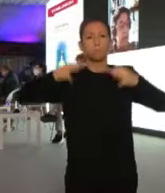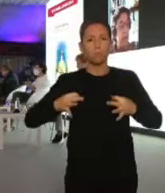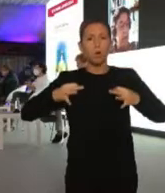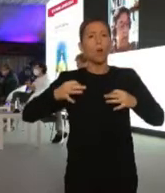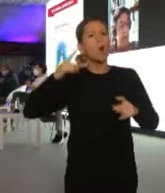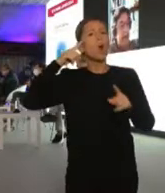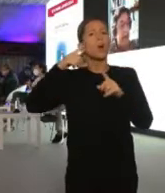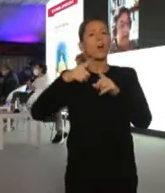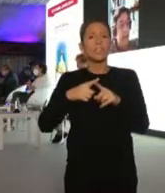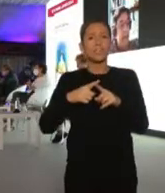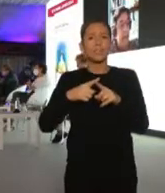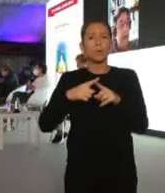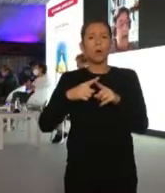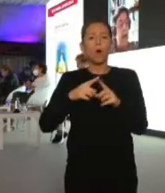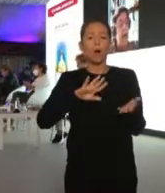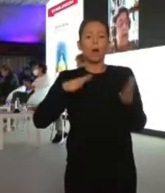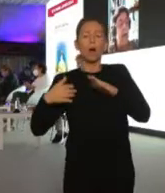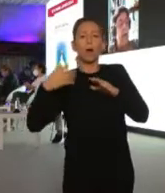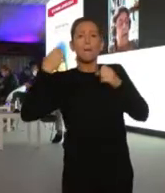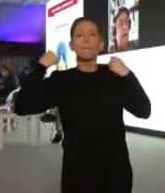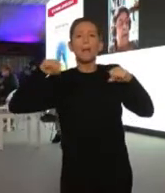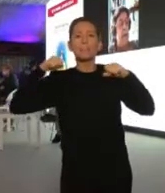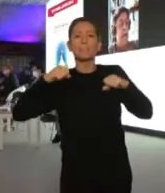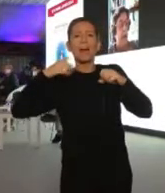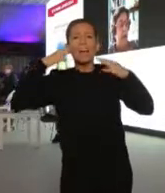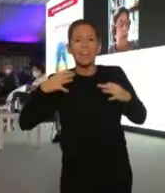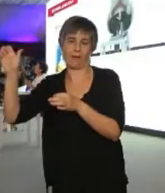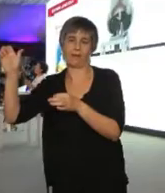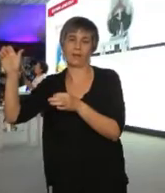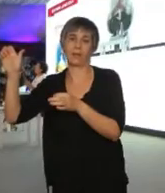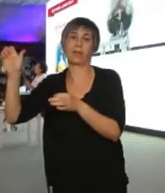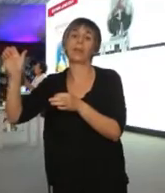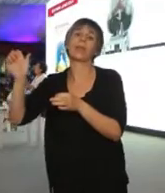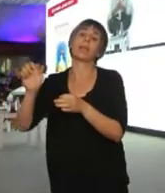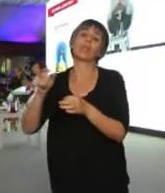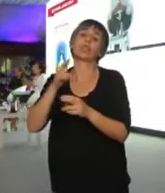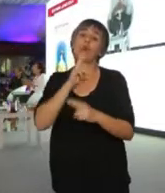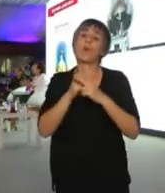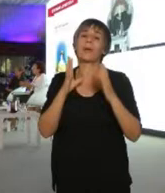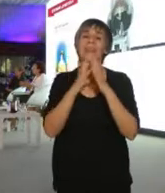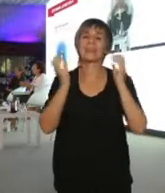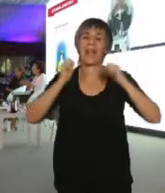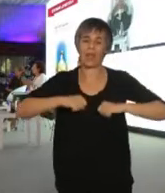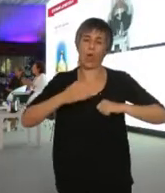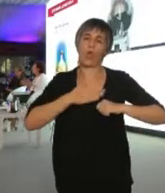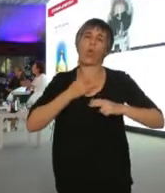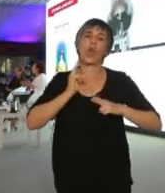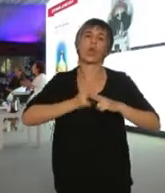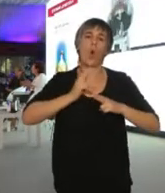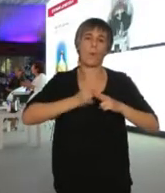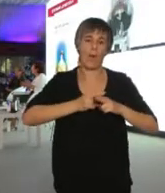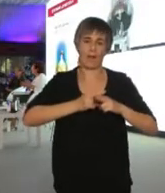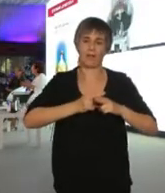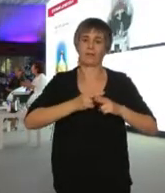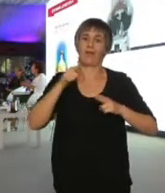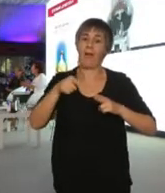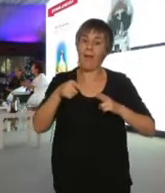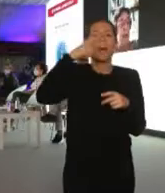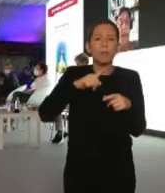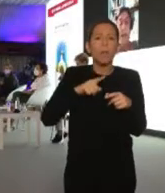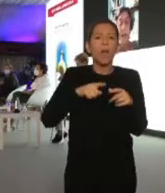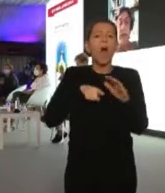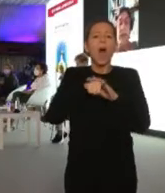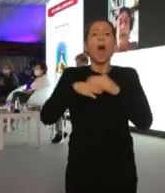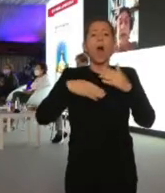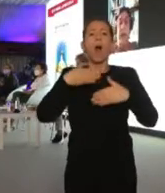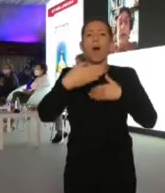versatilidad práctica y que pueda hacernos computar si este avance realmente en